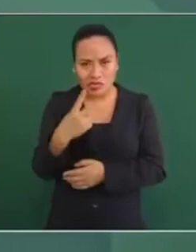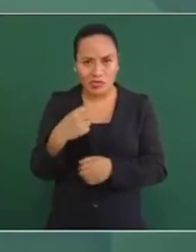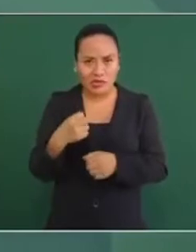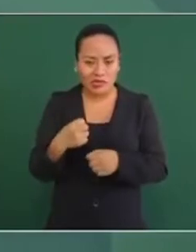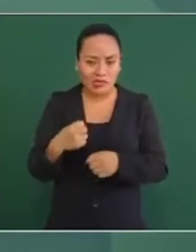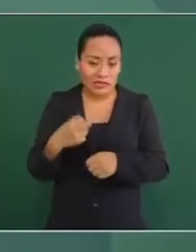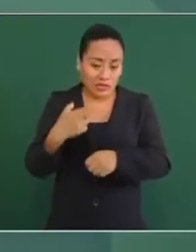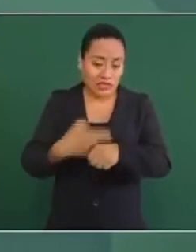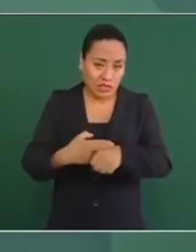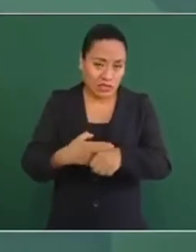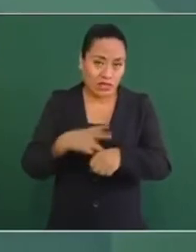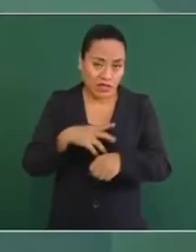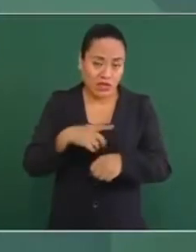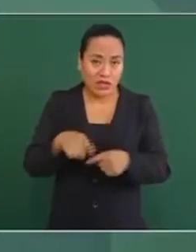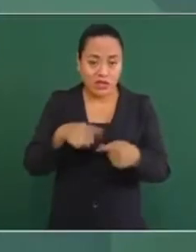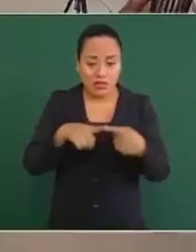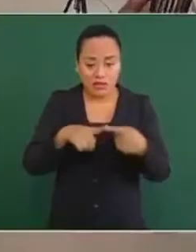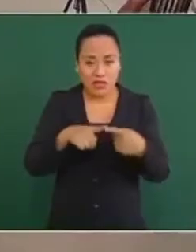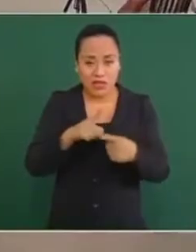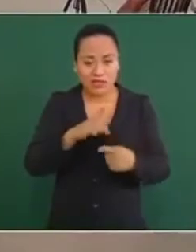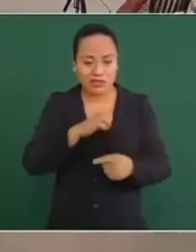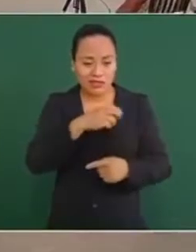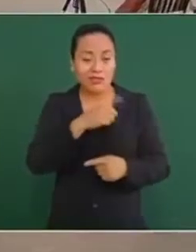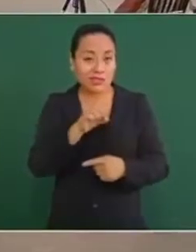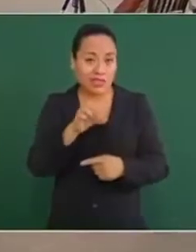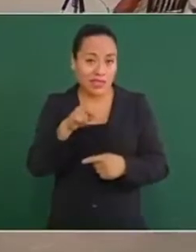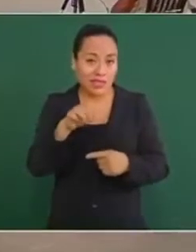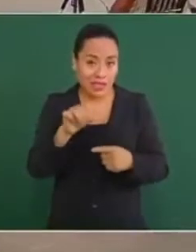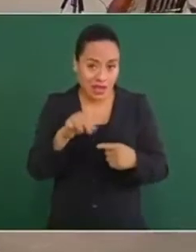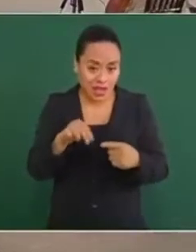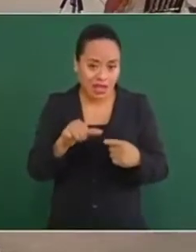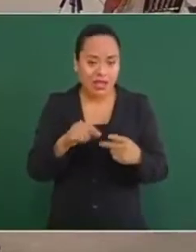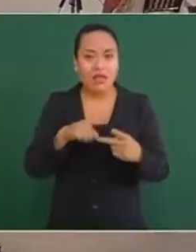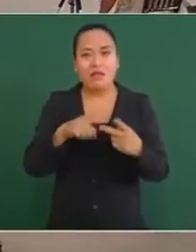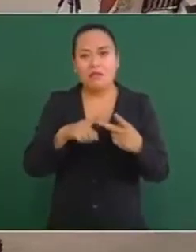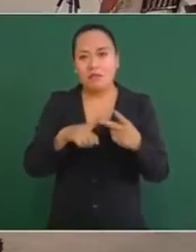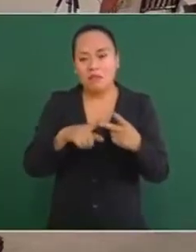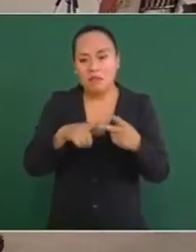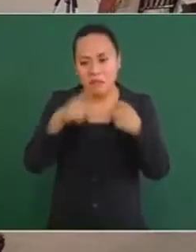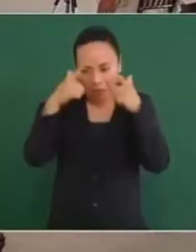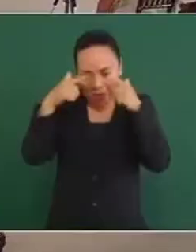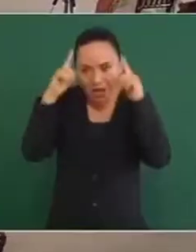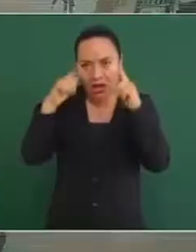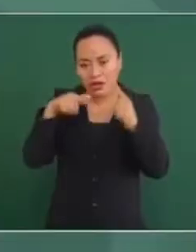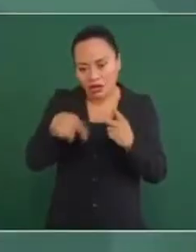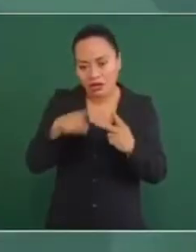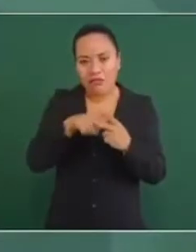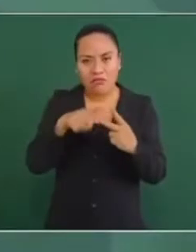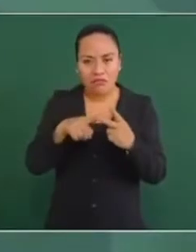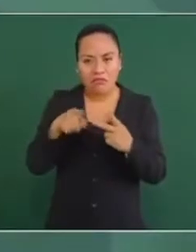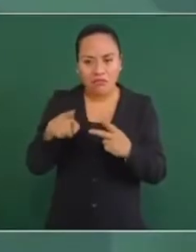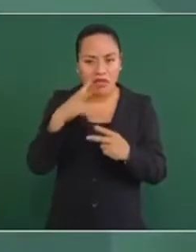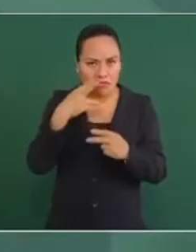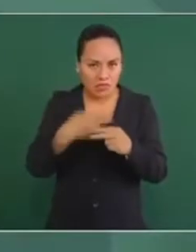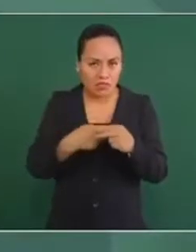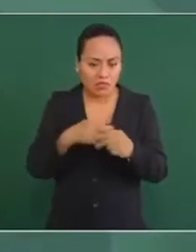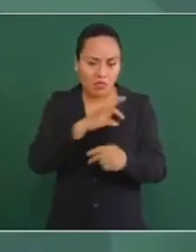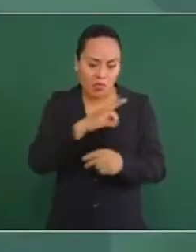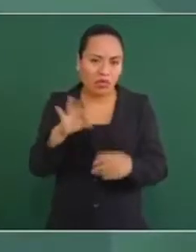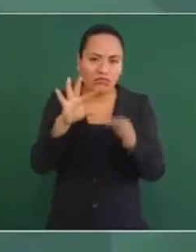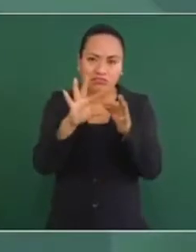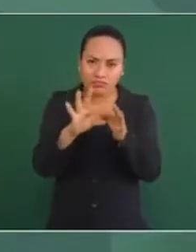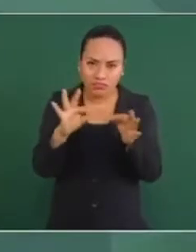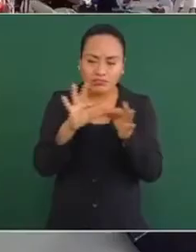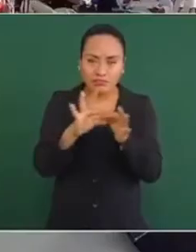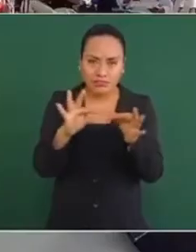tanto el secretario de la Defensa como el secretario de Marina, podrían explicarles y